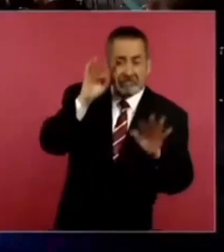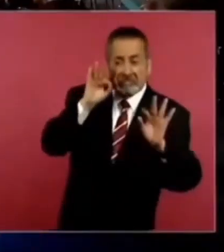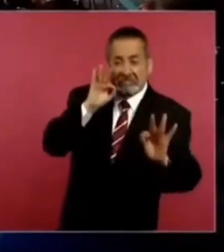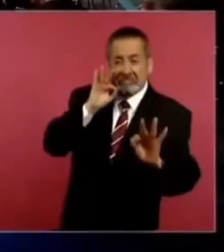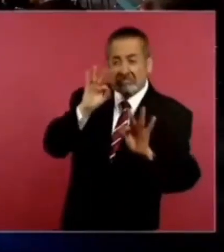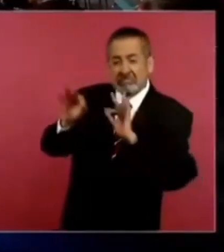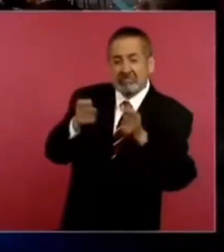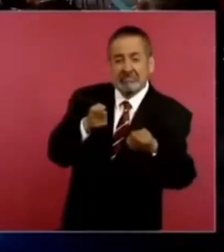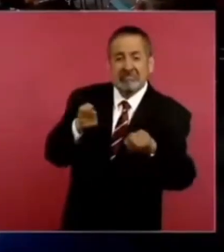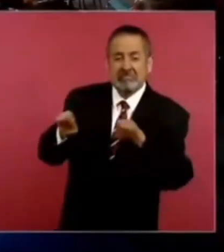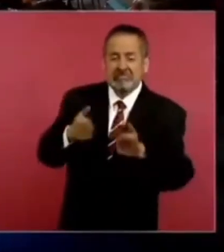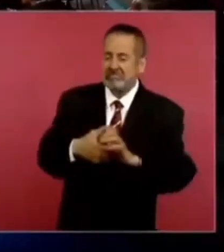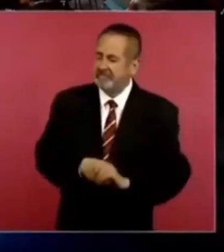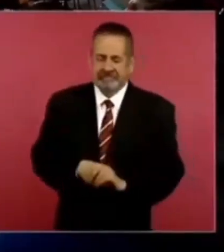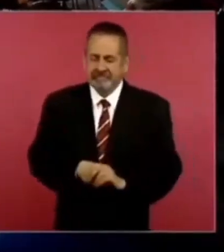manipulación.